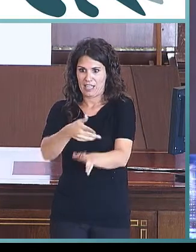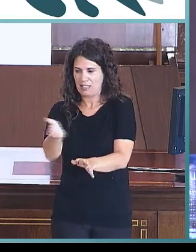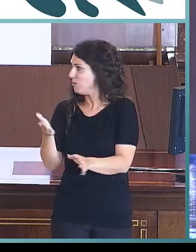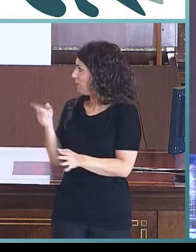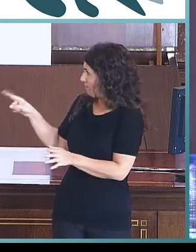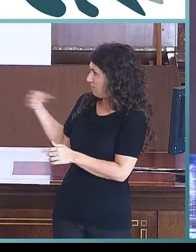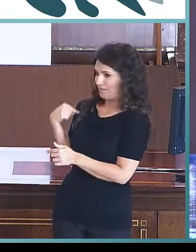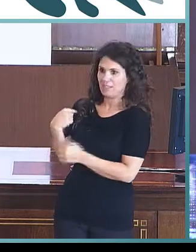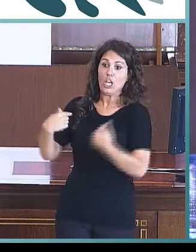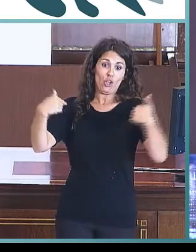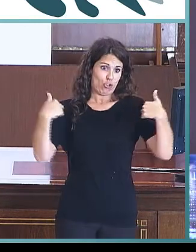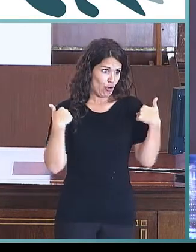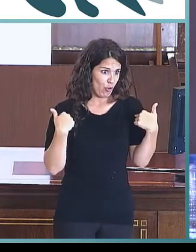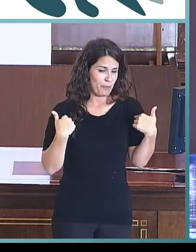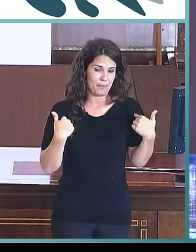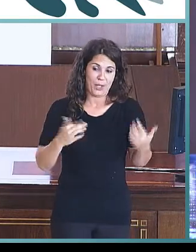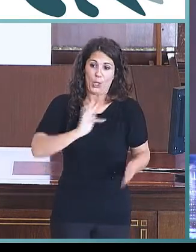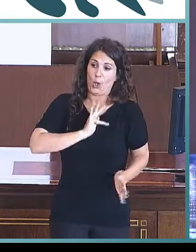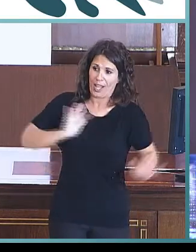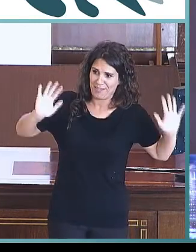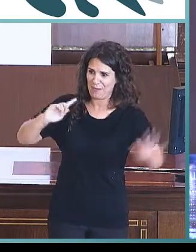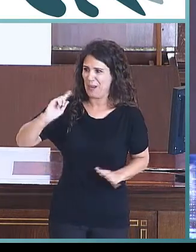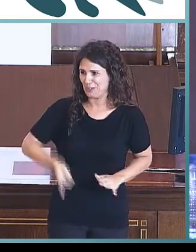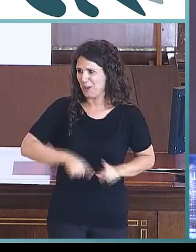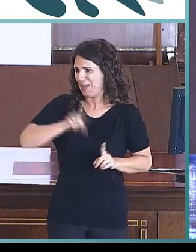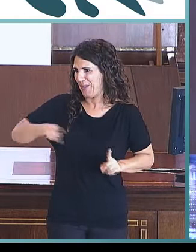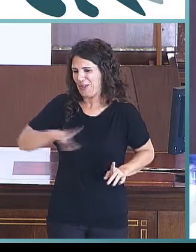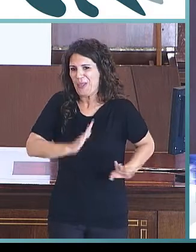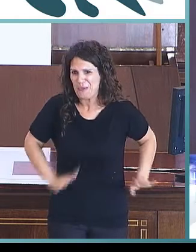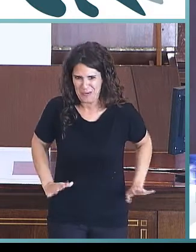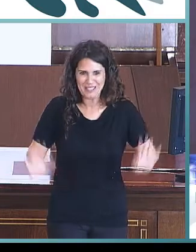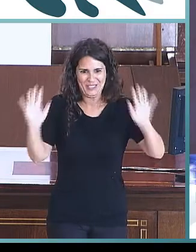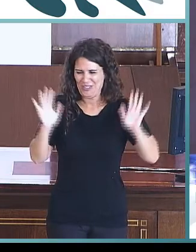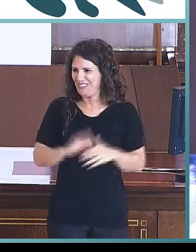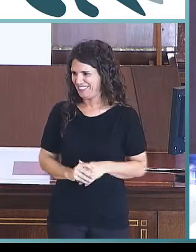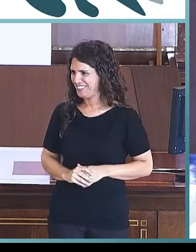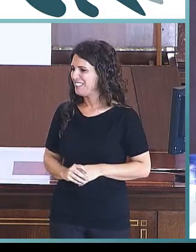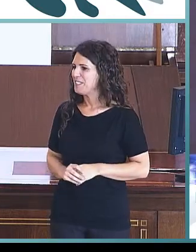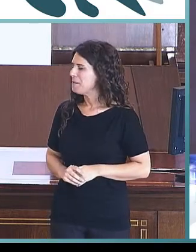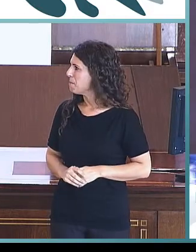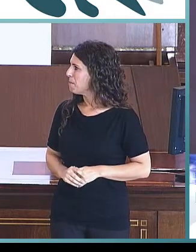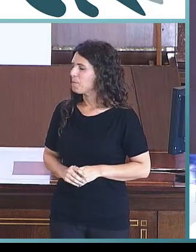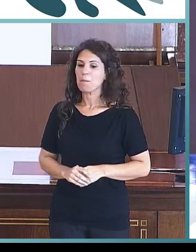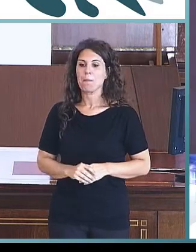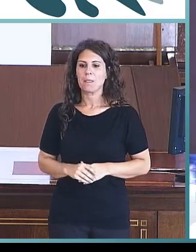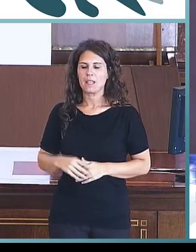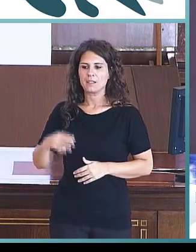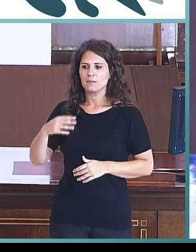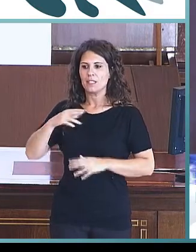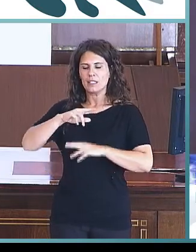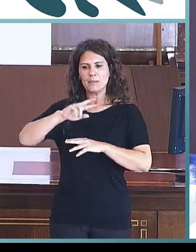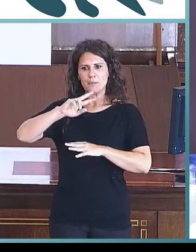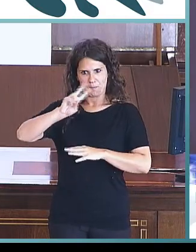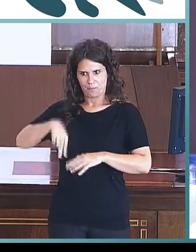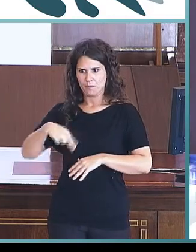la… me toca, de momento, ser la directora del Ponce de León. Bueno, venimos en representación también, no